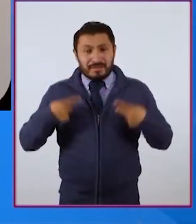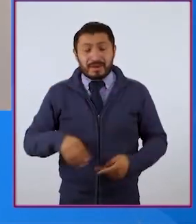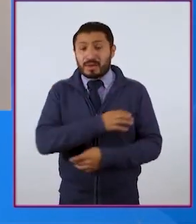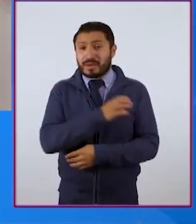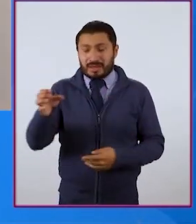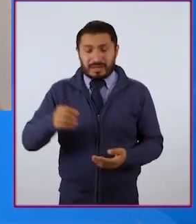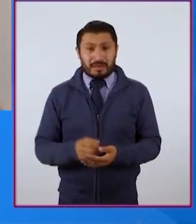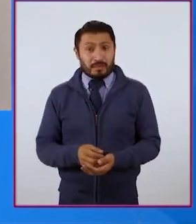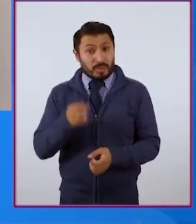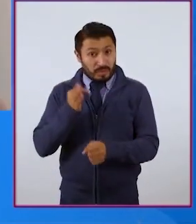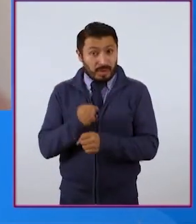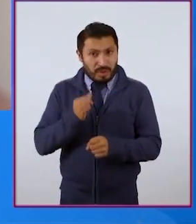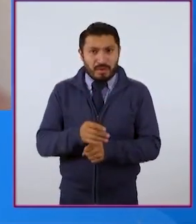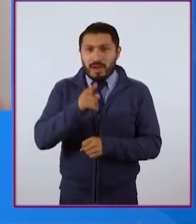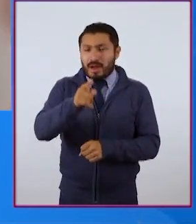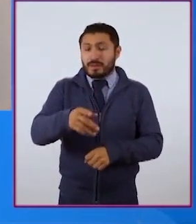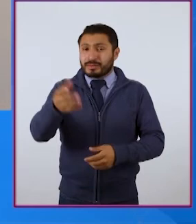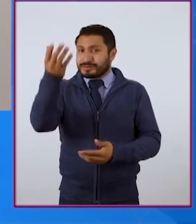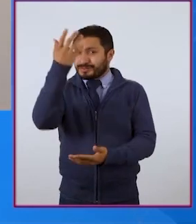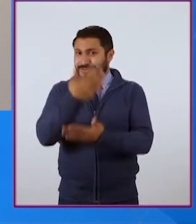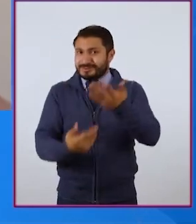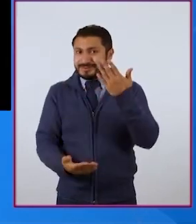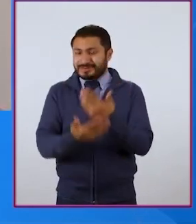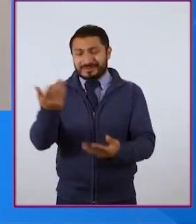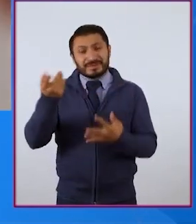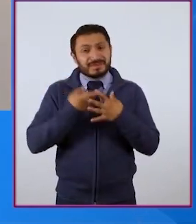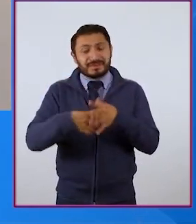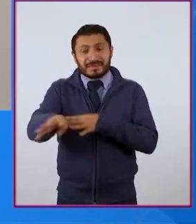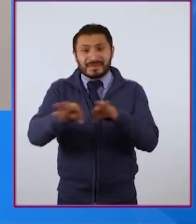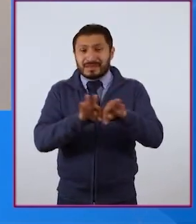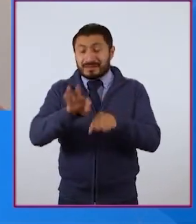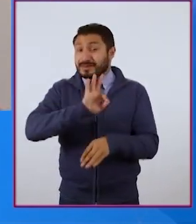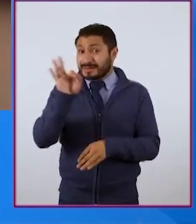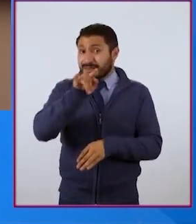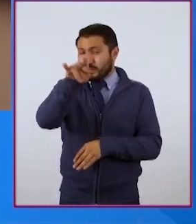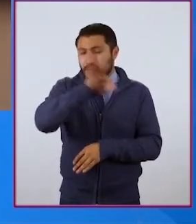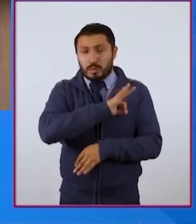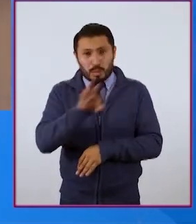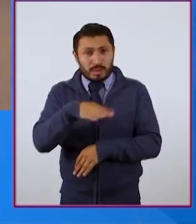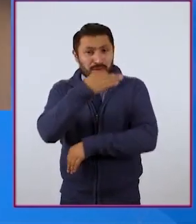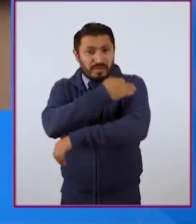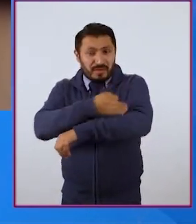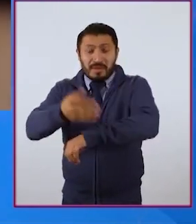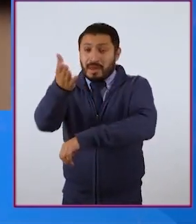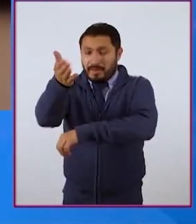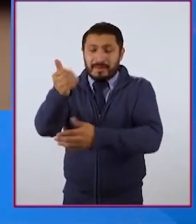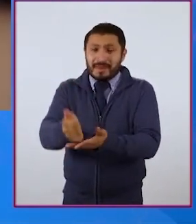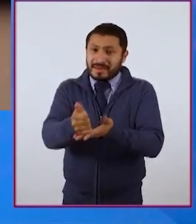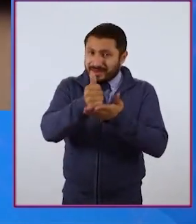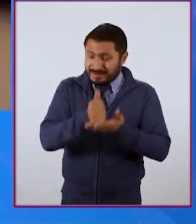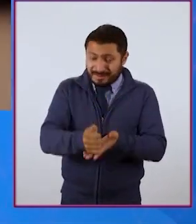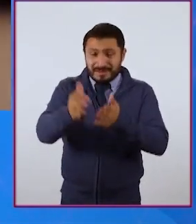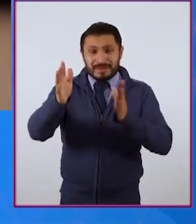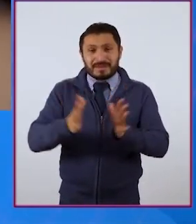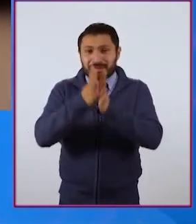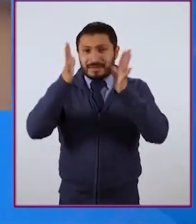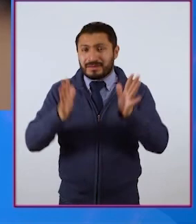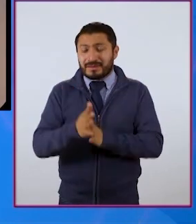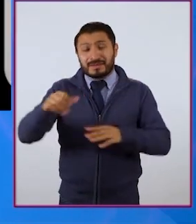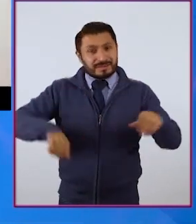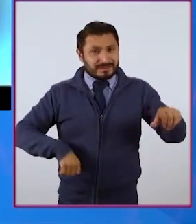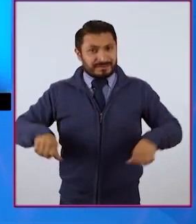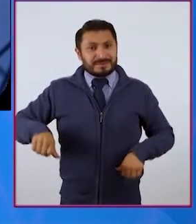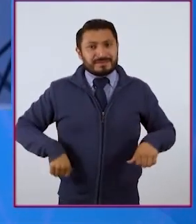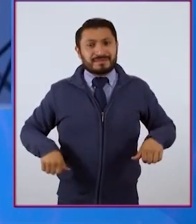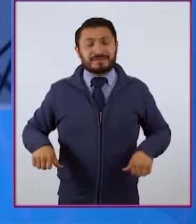Es momento de que pongas manos a la obra. De ser posible, pide a tus familiares en casa que participen contigo en esta